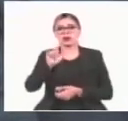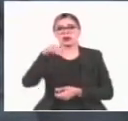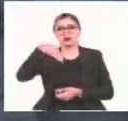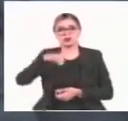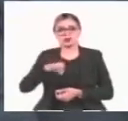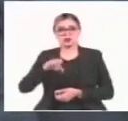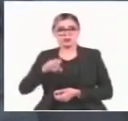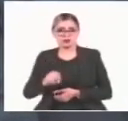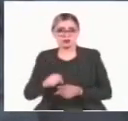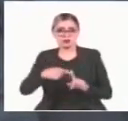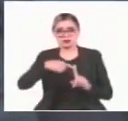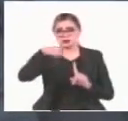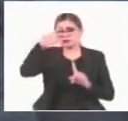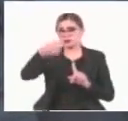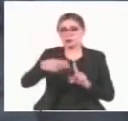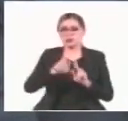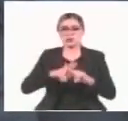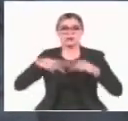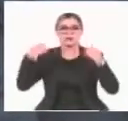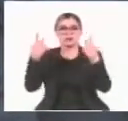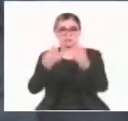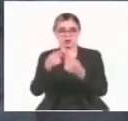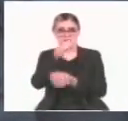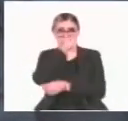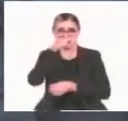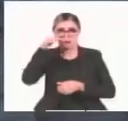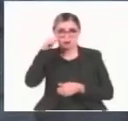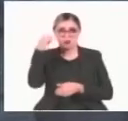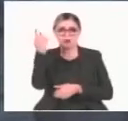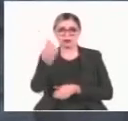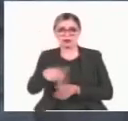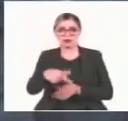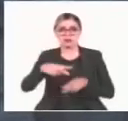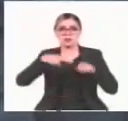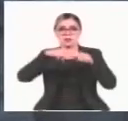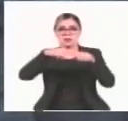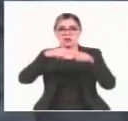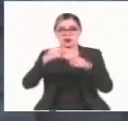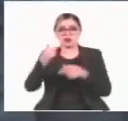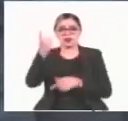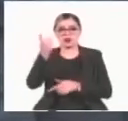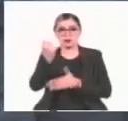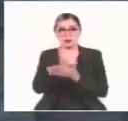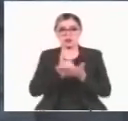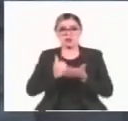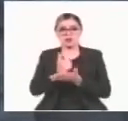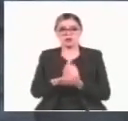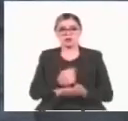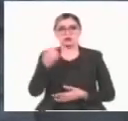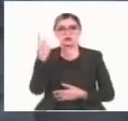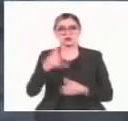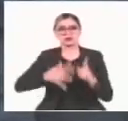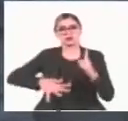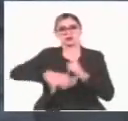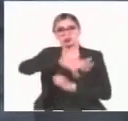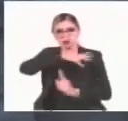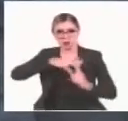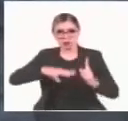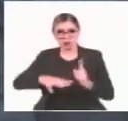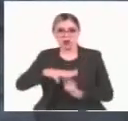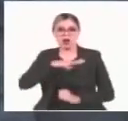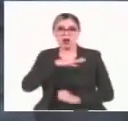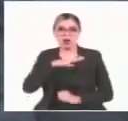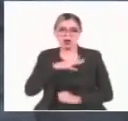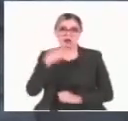del otro lado de la Plaza Juárez o del otro lado del Parque Agua Azul, toda la zona donde hoy está una